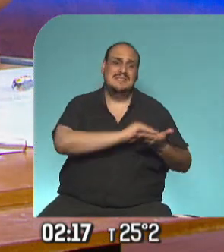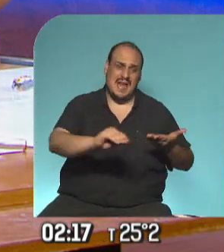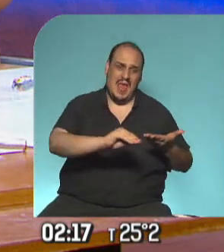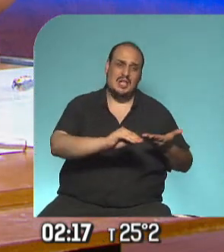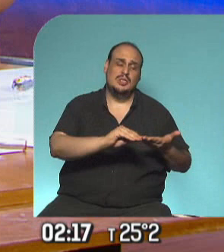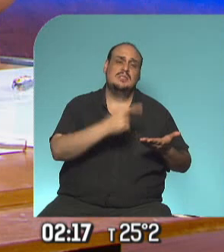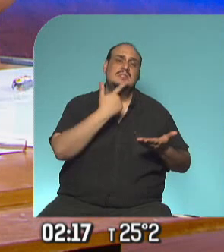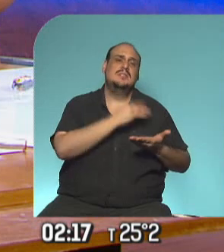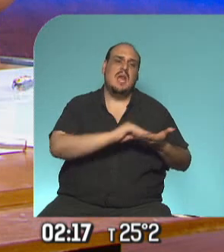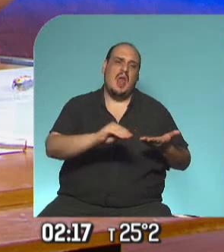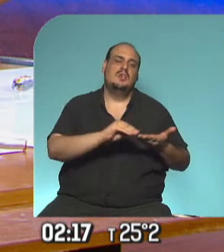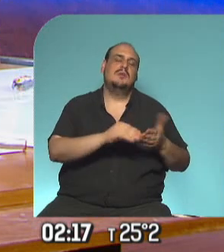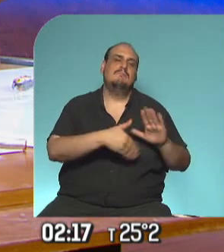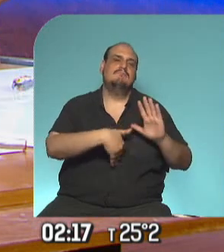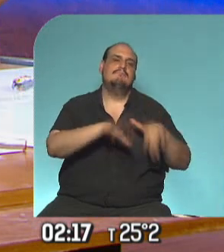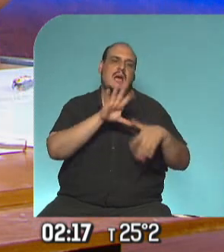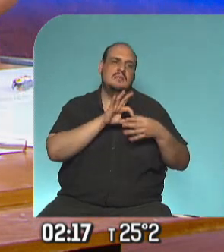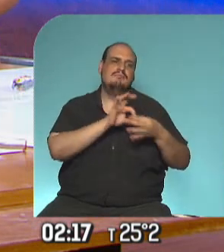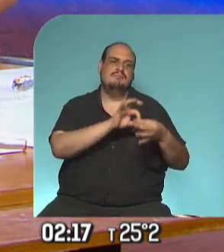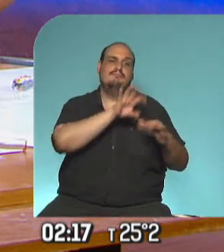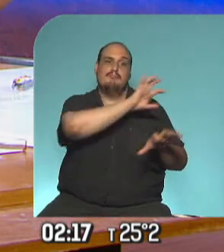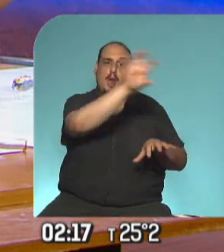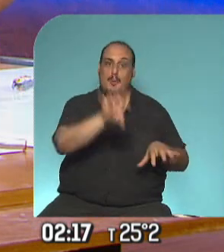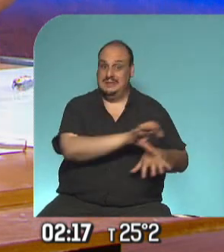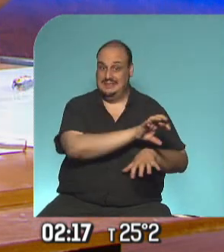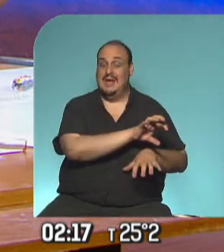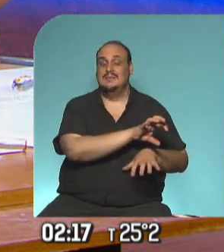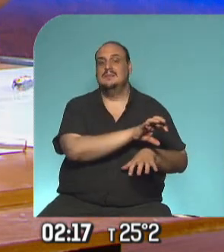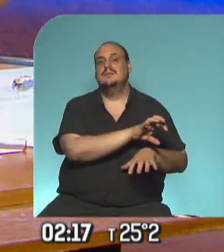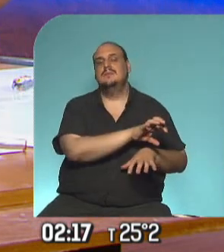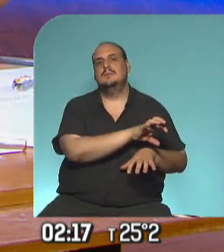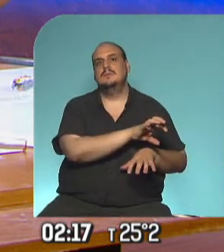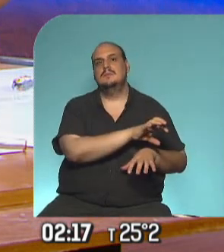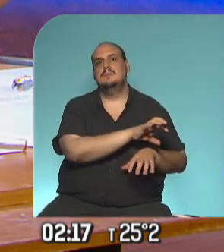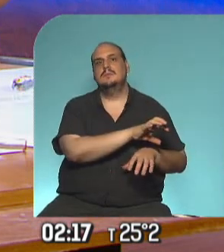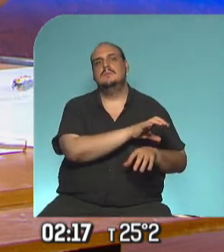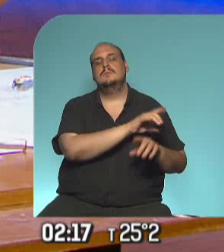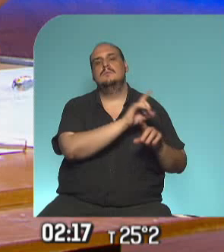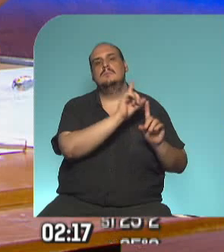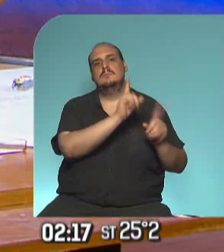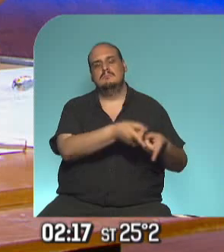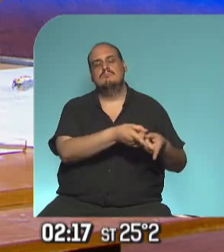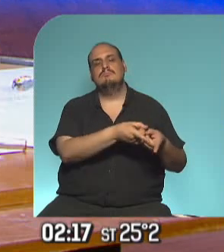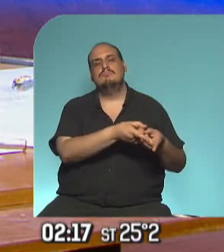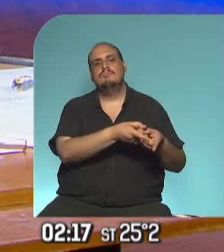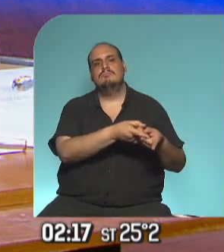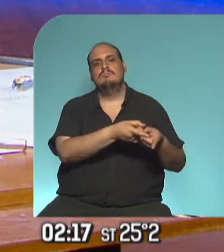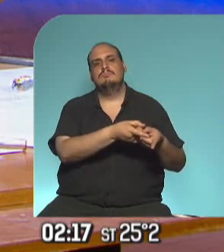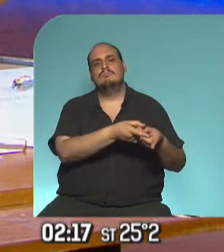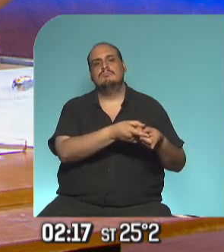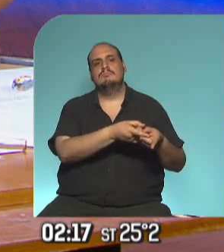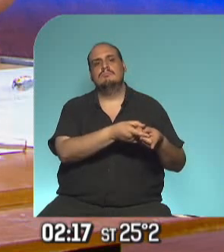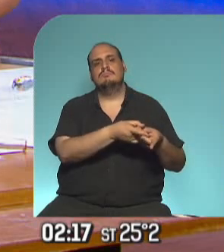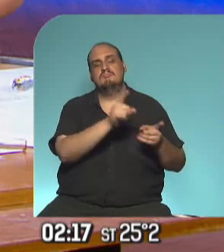a la voluntad y a la mirada de la provincia también tienen que responder de alguna manera a